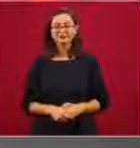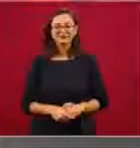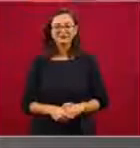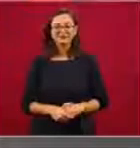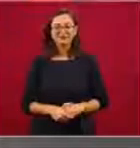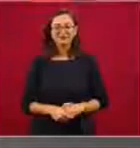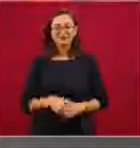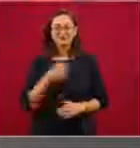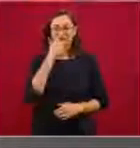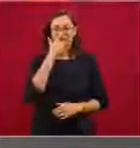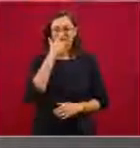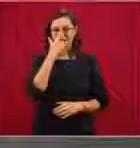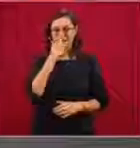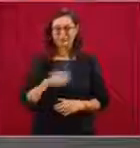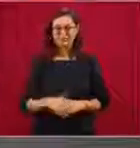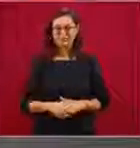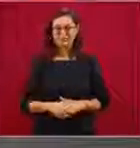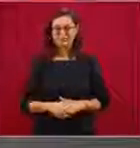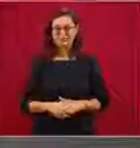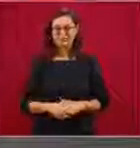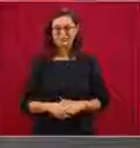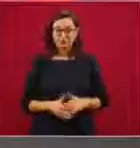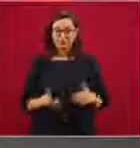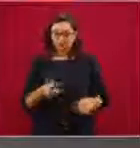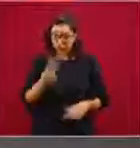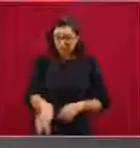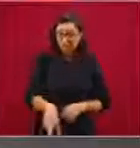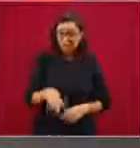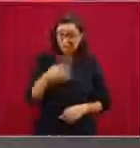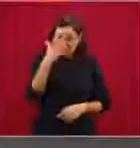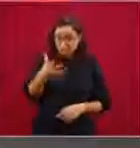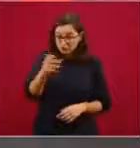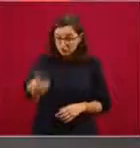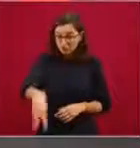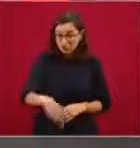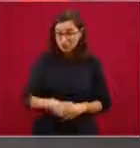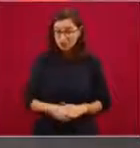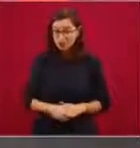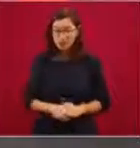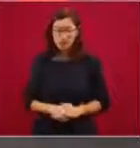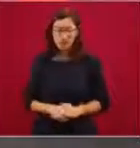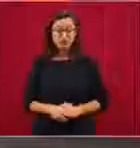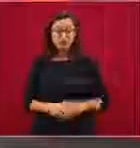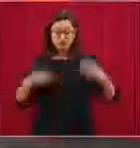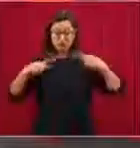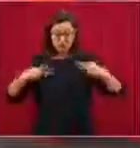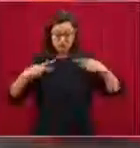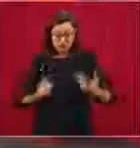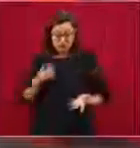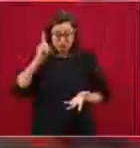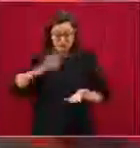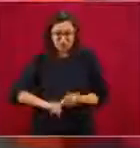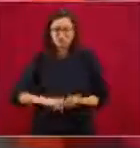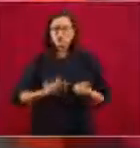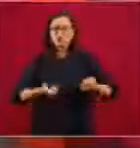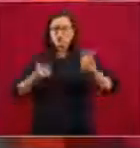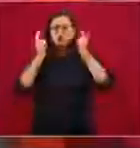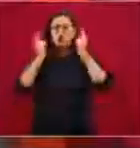Porque así es además, la gente mantiene la esperanza.